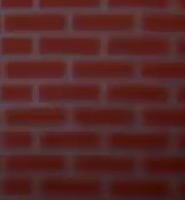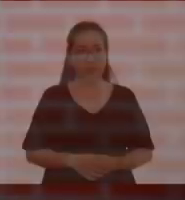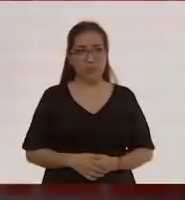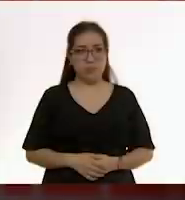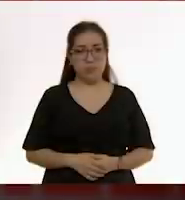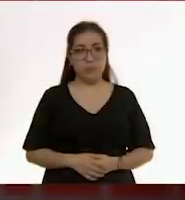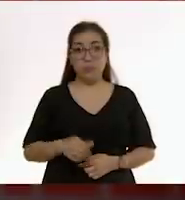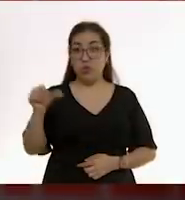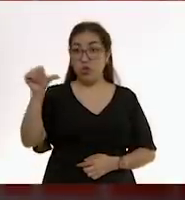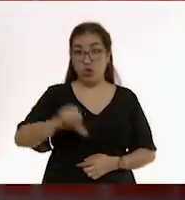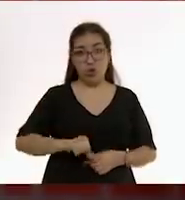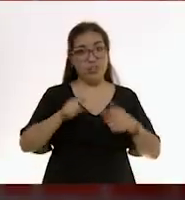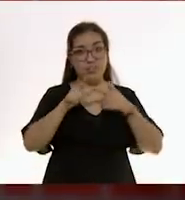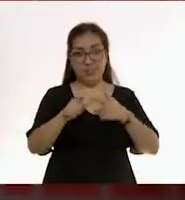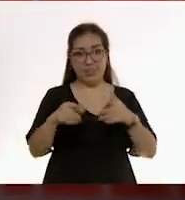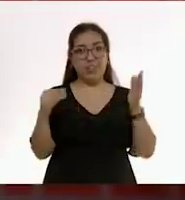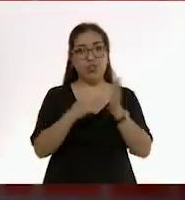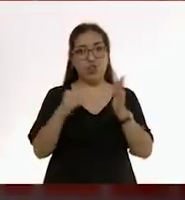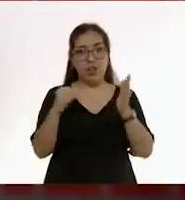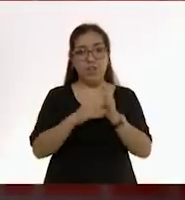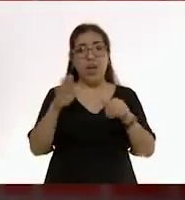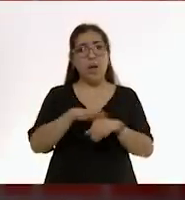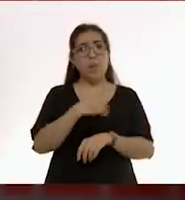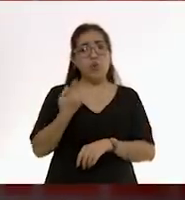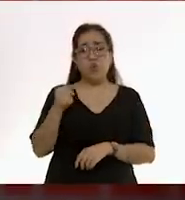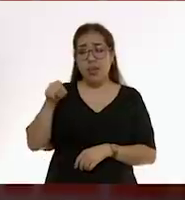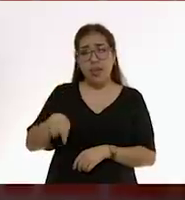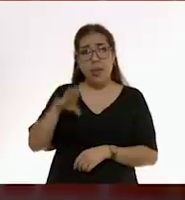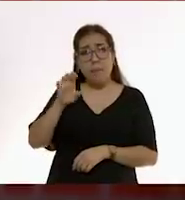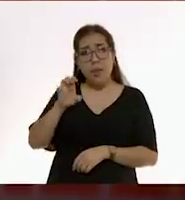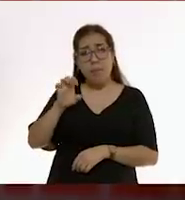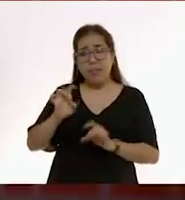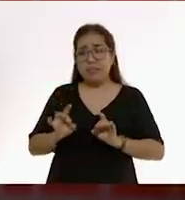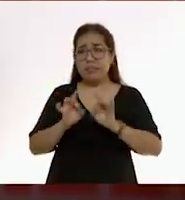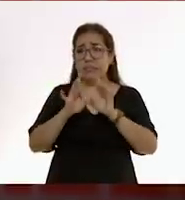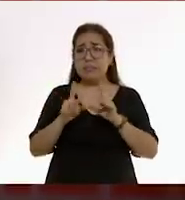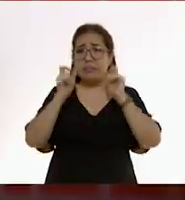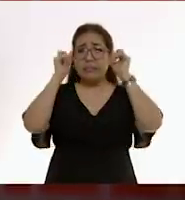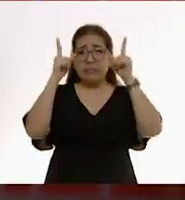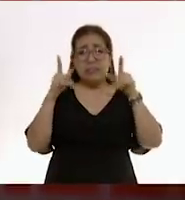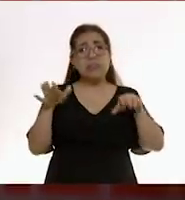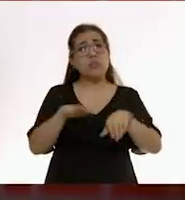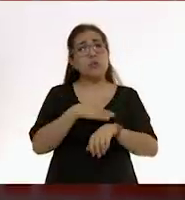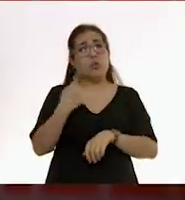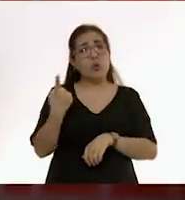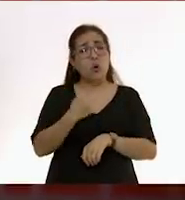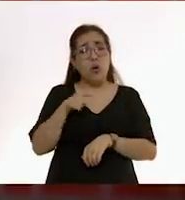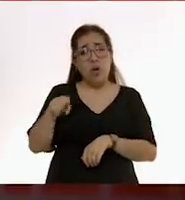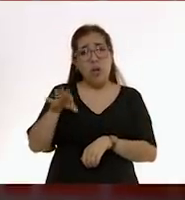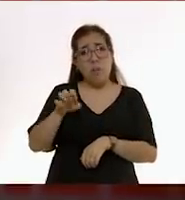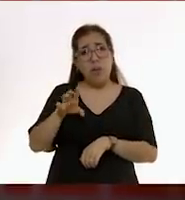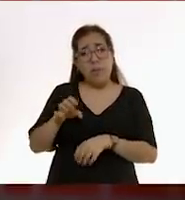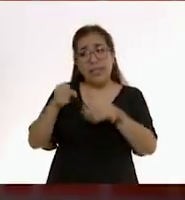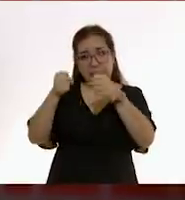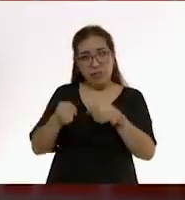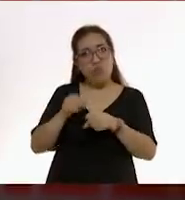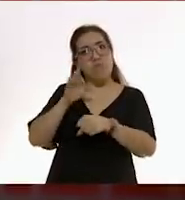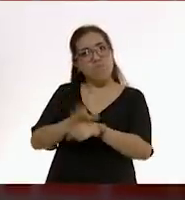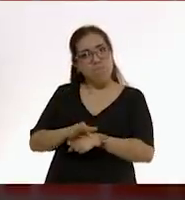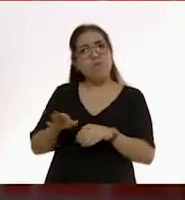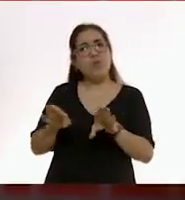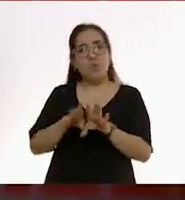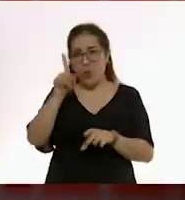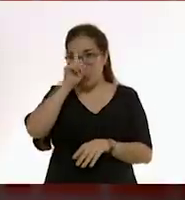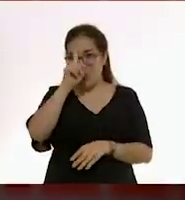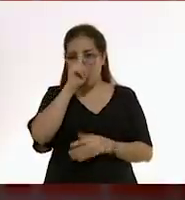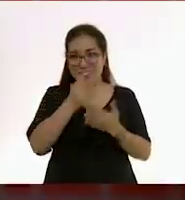Hoy vamos a seguir descubriendo por qué los bebés se despiertan constantemente, cómo asegurarte de que tu bebé duerma seguro y te daremos consejos para